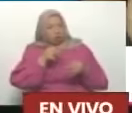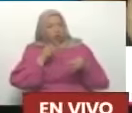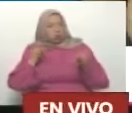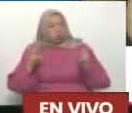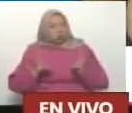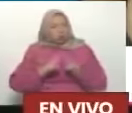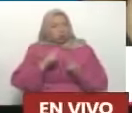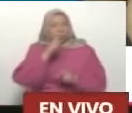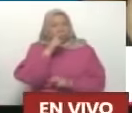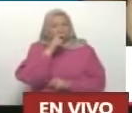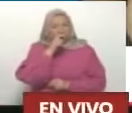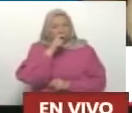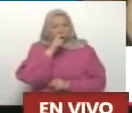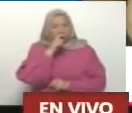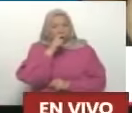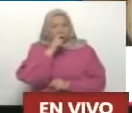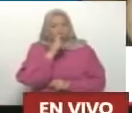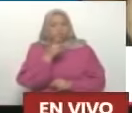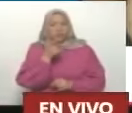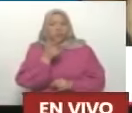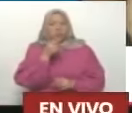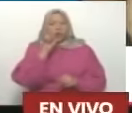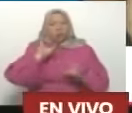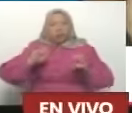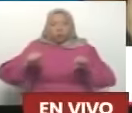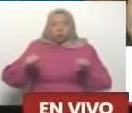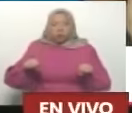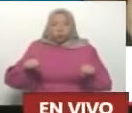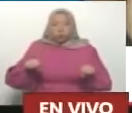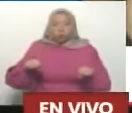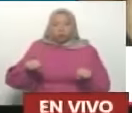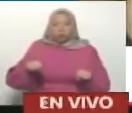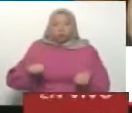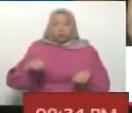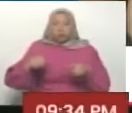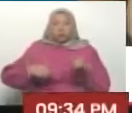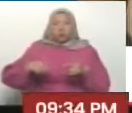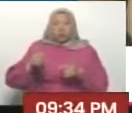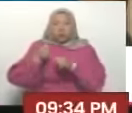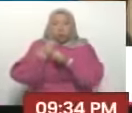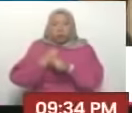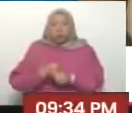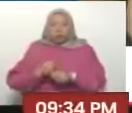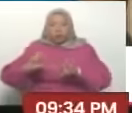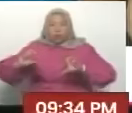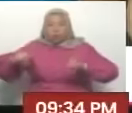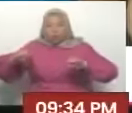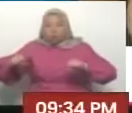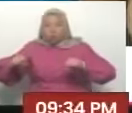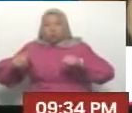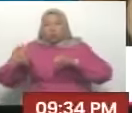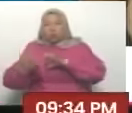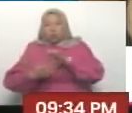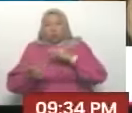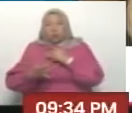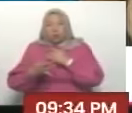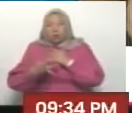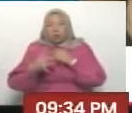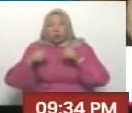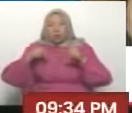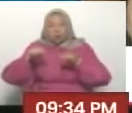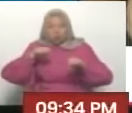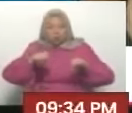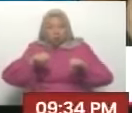encontró a el U que se le había accidentado la moto, y usted lo vio parado ahí con la moto accidentada, y paró la caravana, se